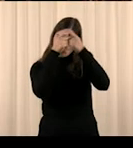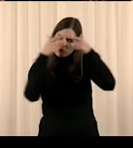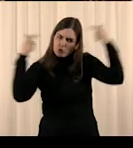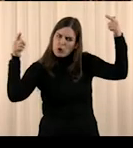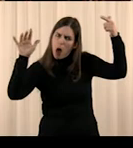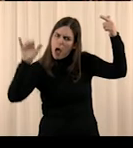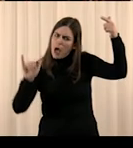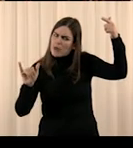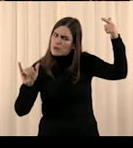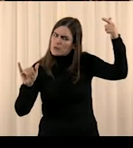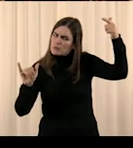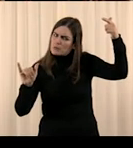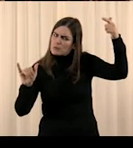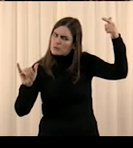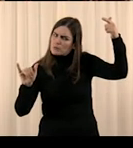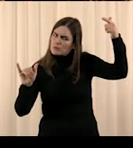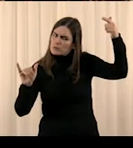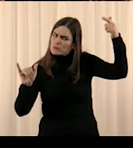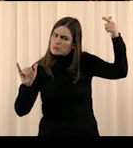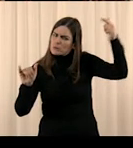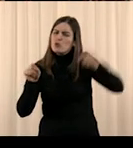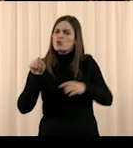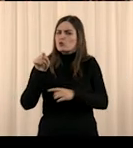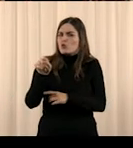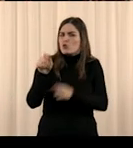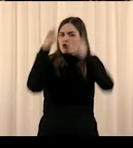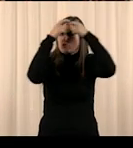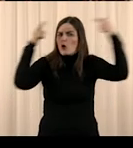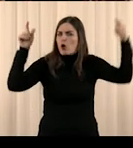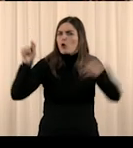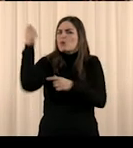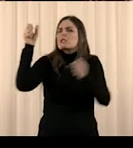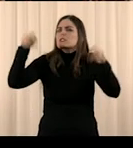no haya sido cumplido?